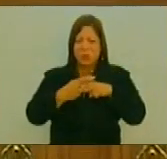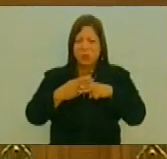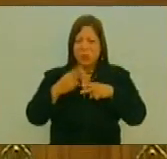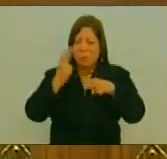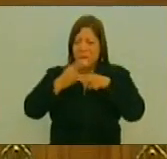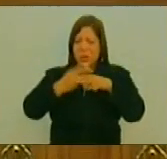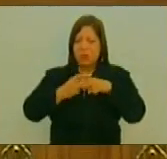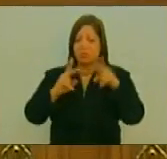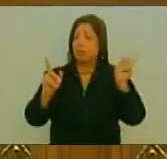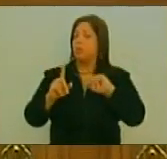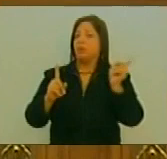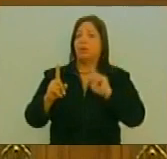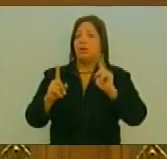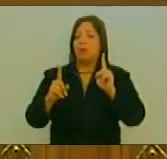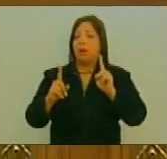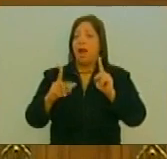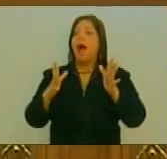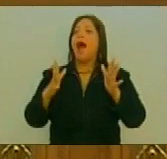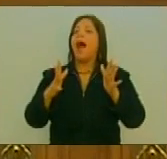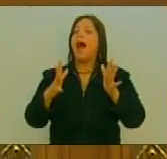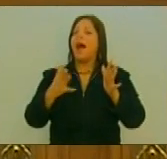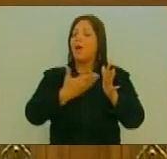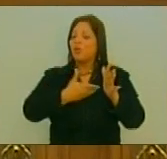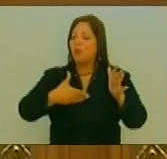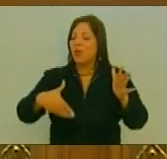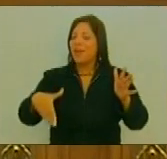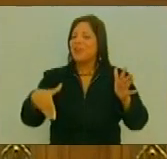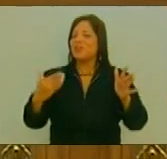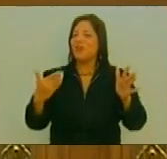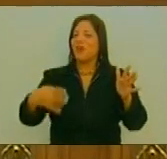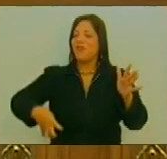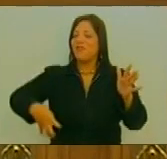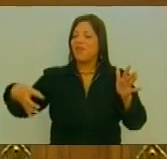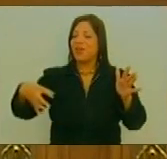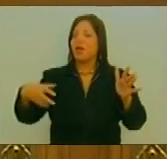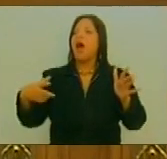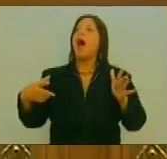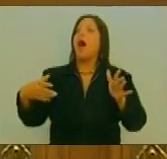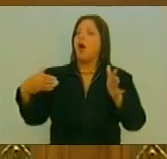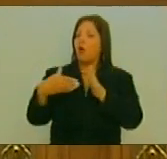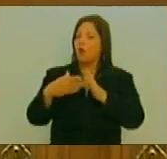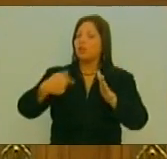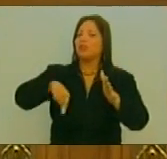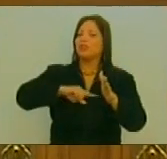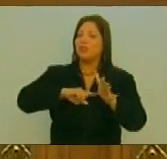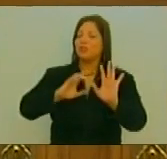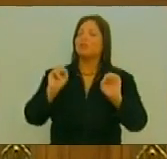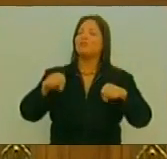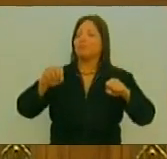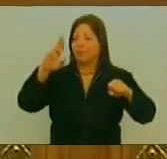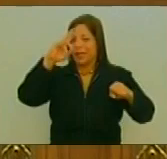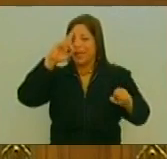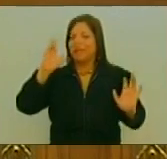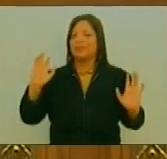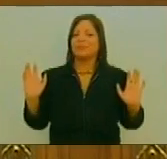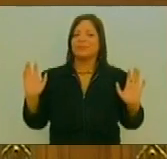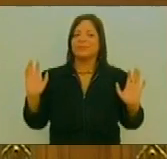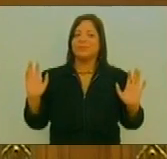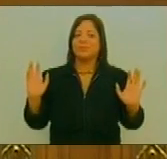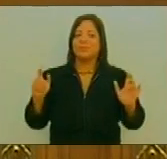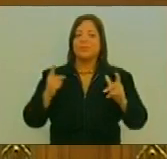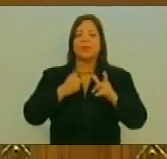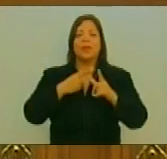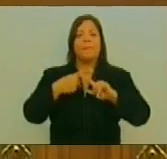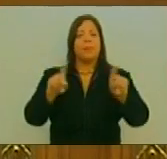Para los intereses De las grandes corporaciones Y si somos amenaza Para los intereses Del imperialismo Pero es